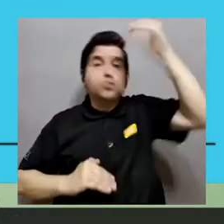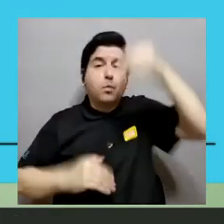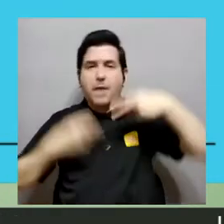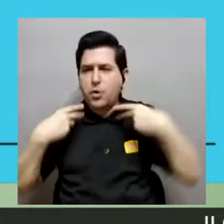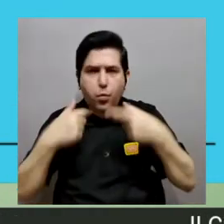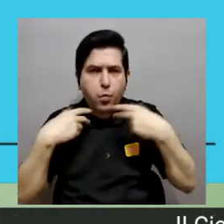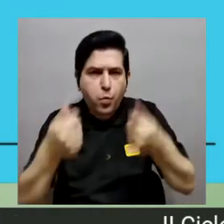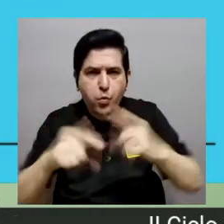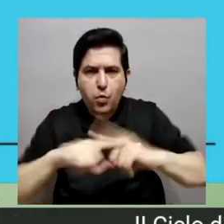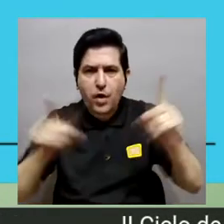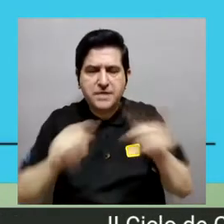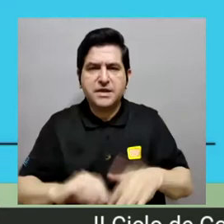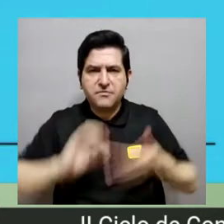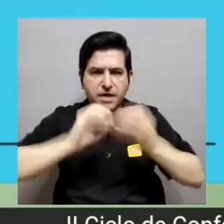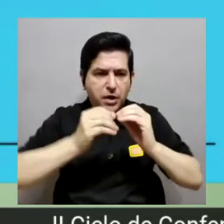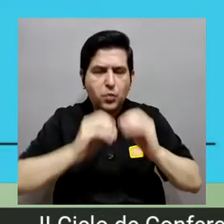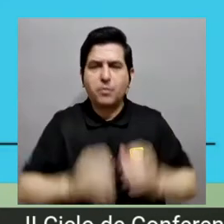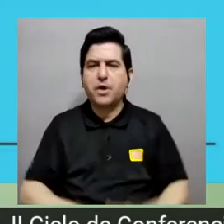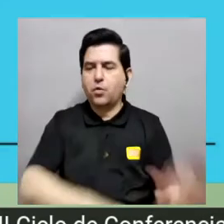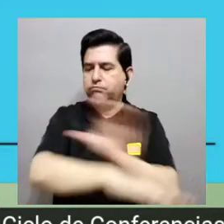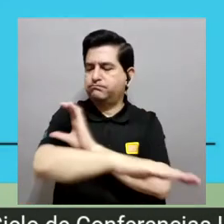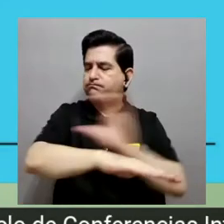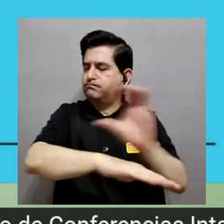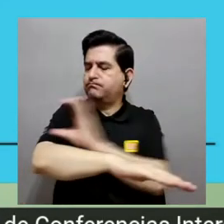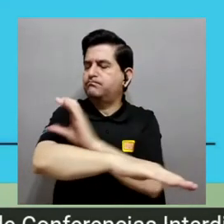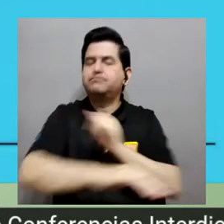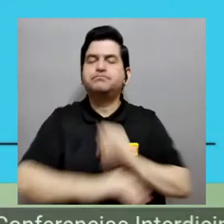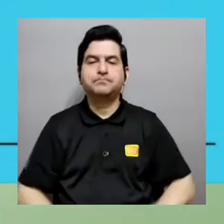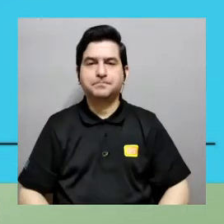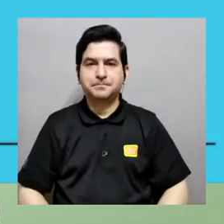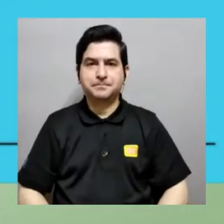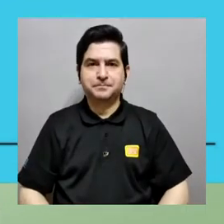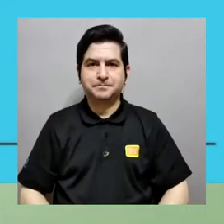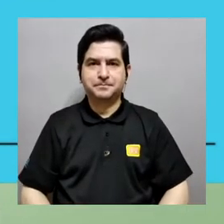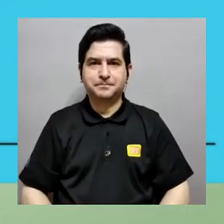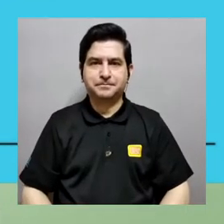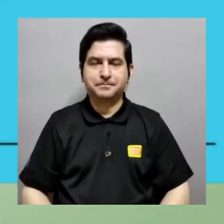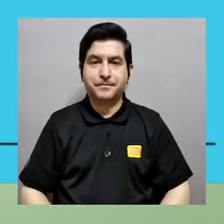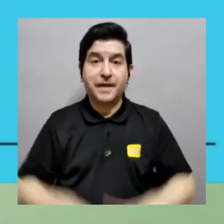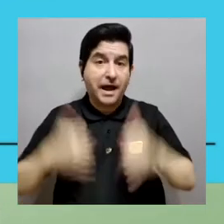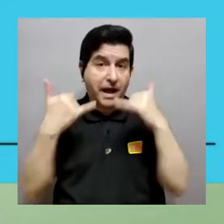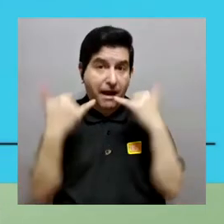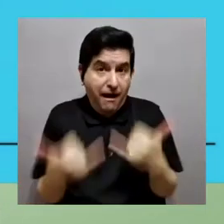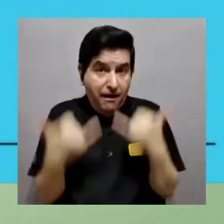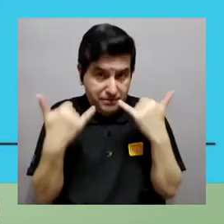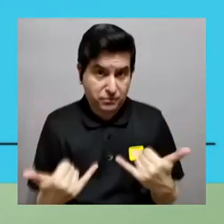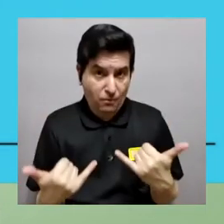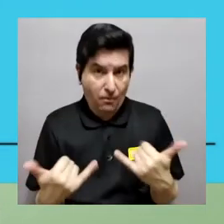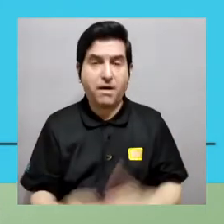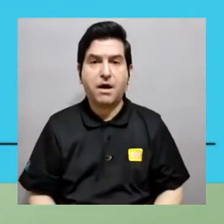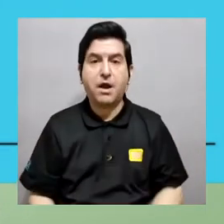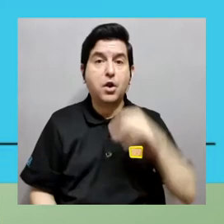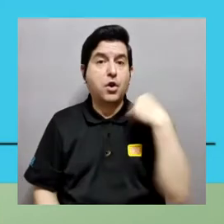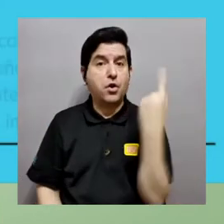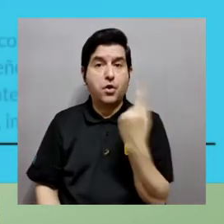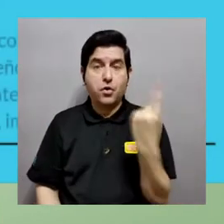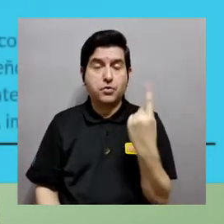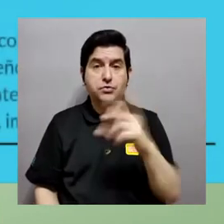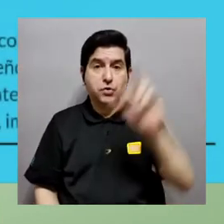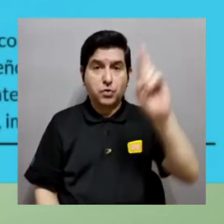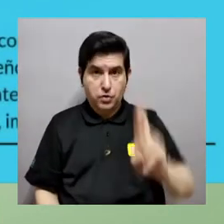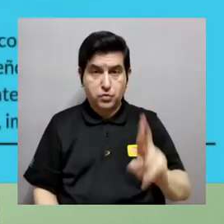conexiones de internet de alta velocidad, velocidad de muy alta velocidad, este, en diferente cantidad de computadoras. Este,